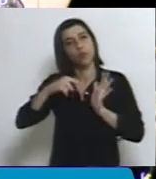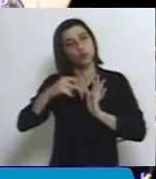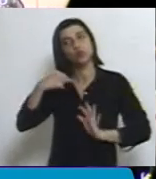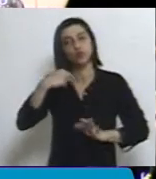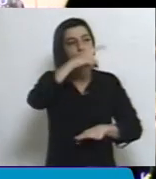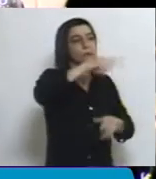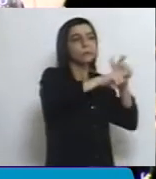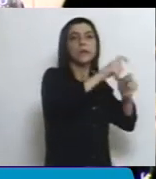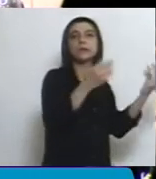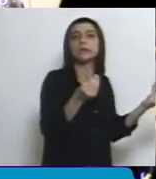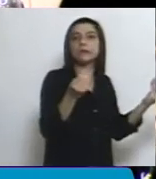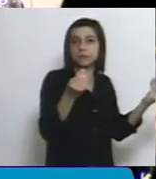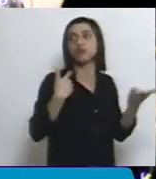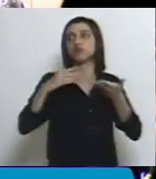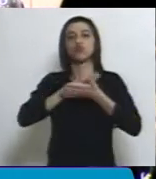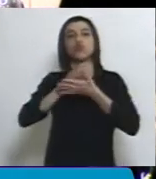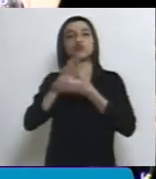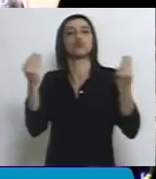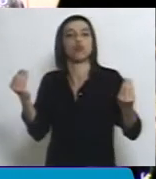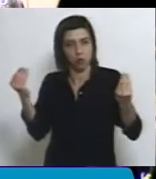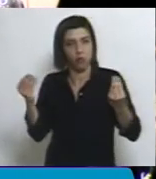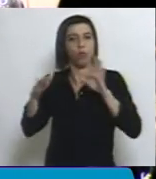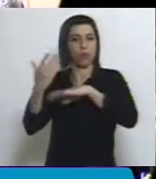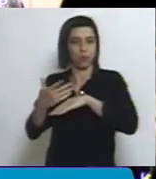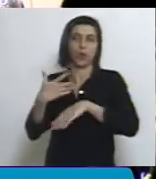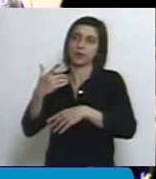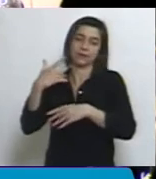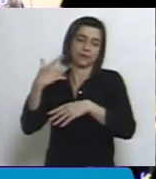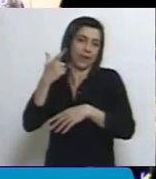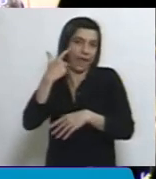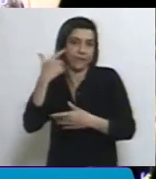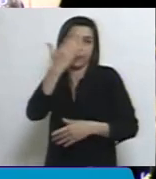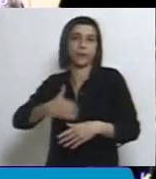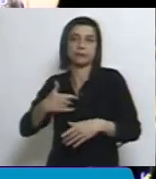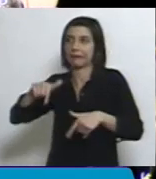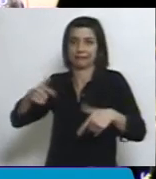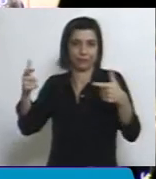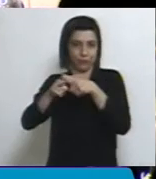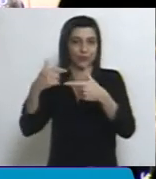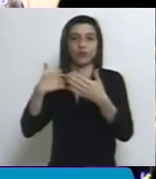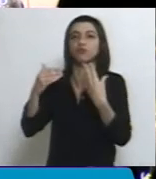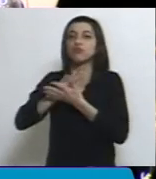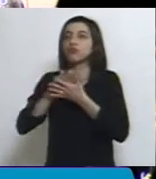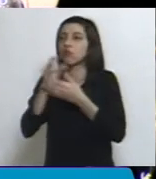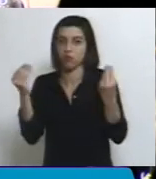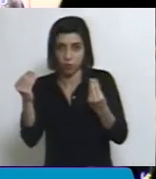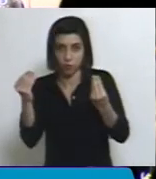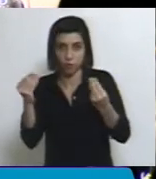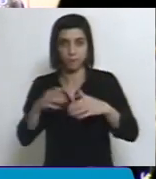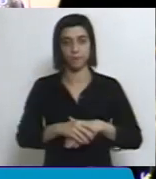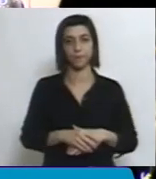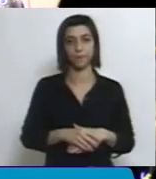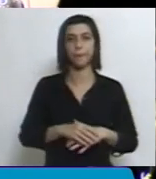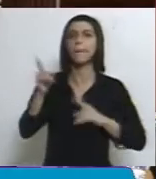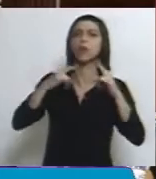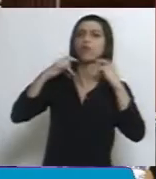presidente de la comisión para que pueda ser tenido en cuenta pero para que esto salga de manera rápida silencio,